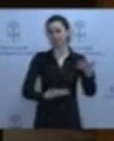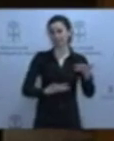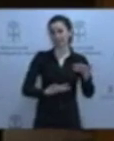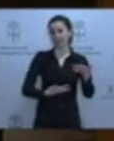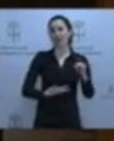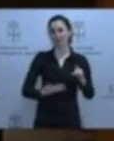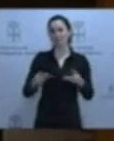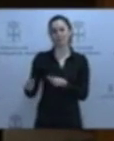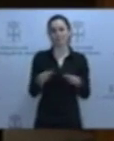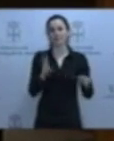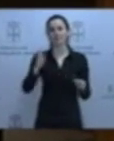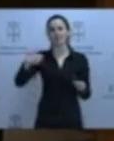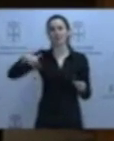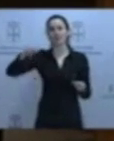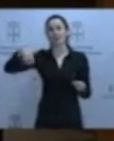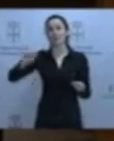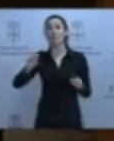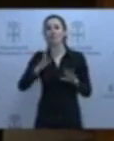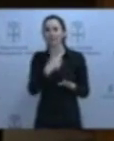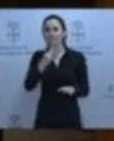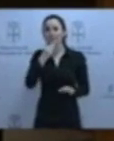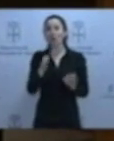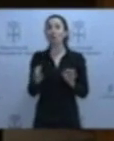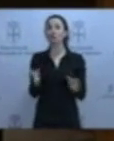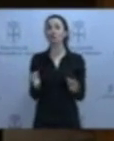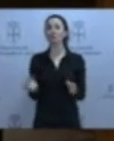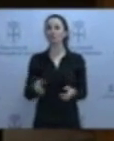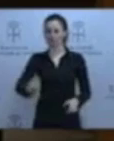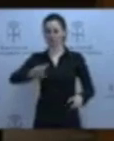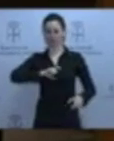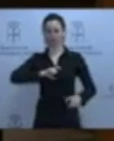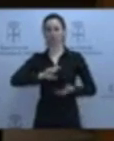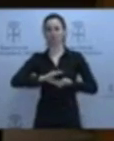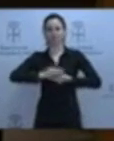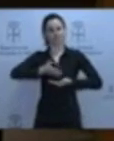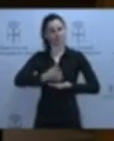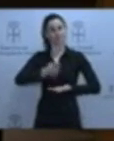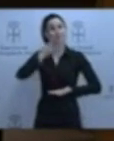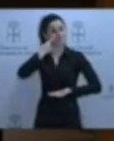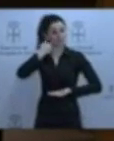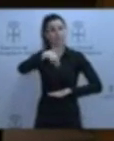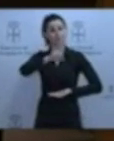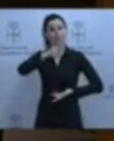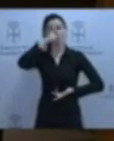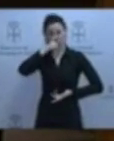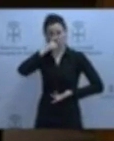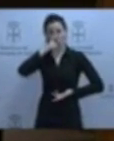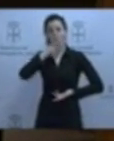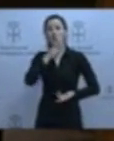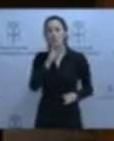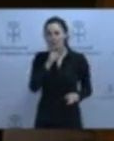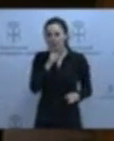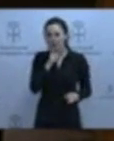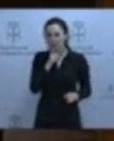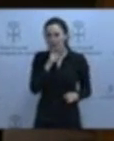salen en los papeles de Panamá, pero van a lucir su moneda el resto de su vida. Ahora piense la próxima vez, como quiere que le recordemos, como un